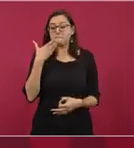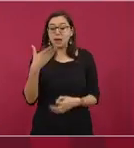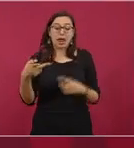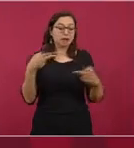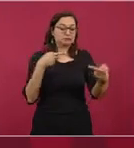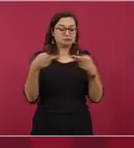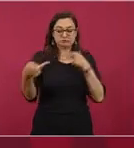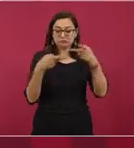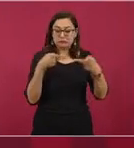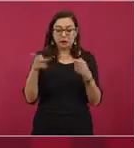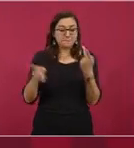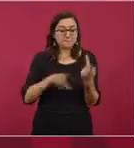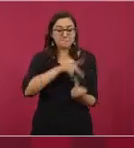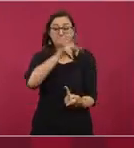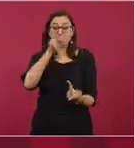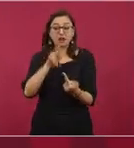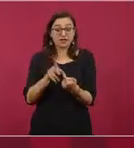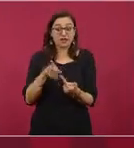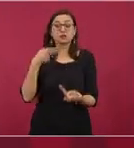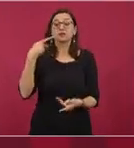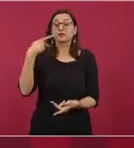no funciona nada